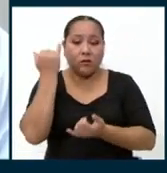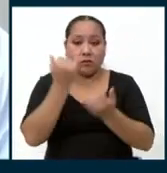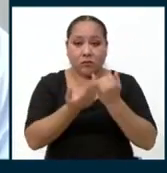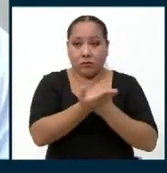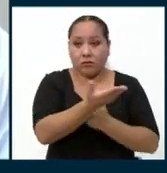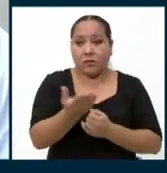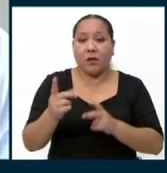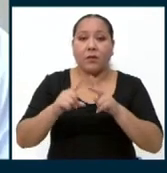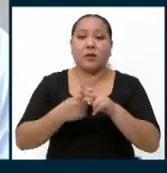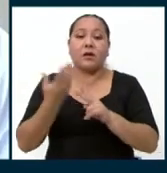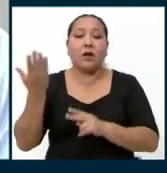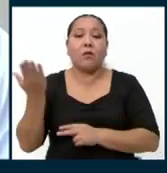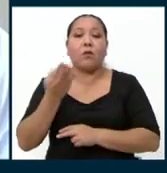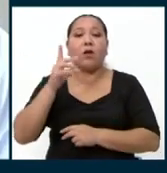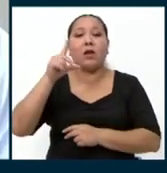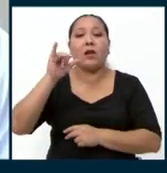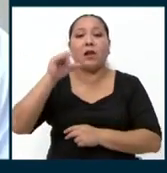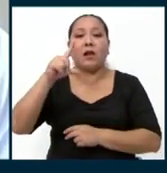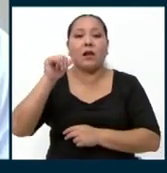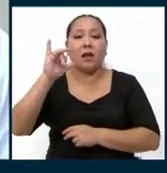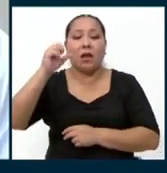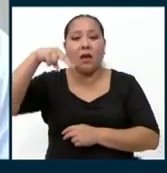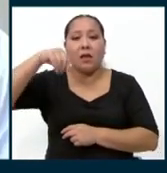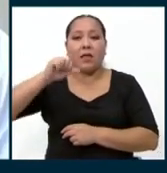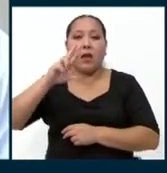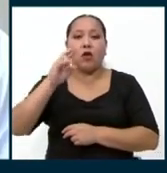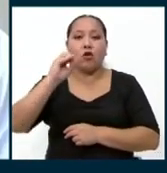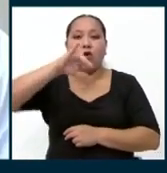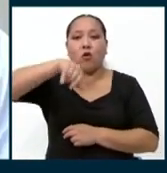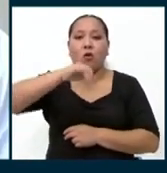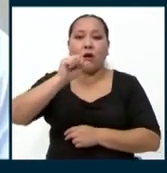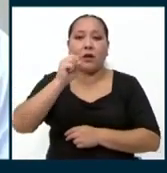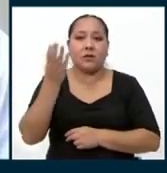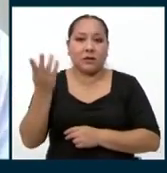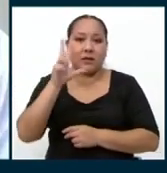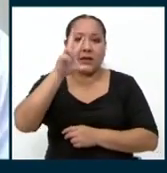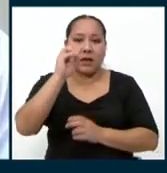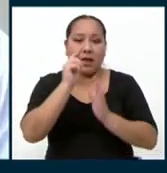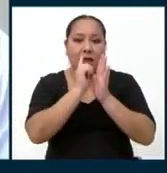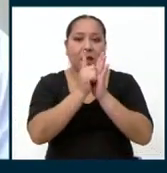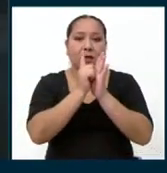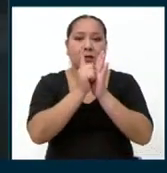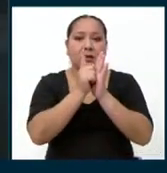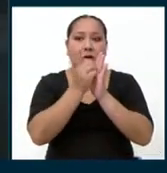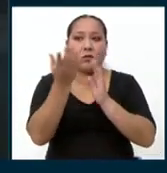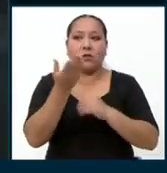Comenzamos con la candidata Liliana Rojas Espinosa. Adelante sus 30 segundos.